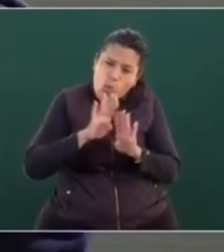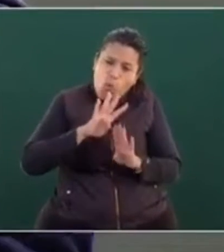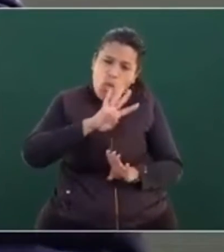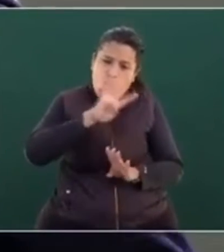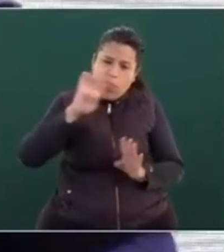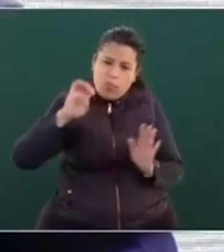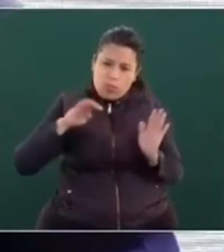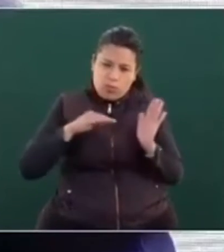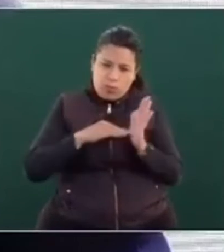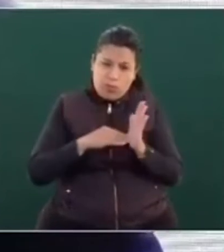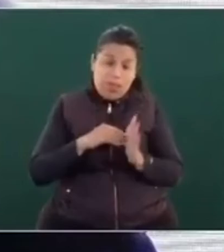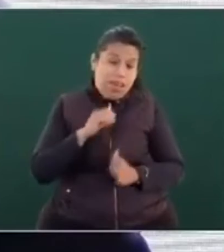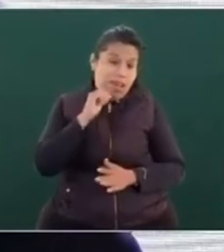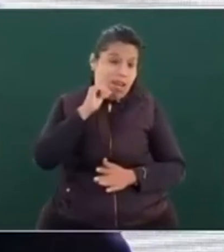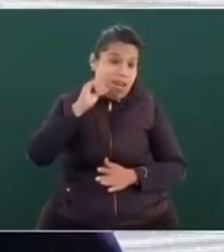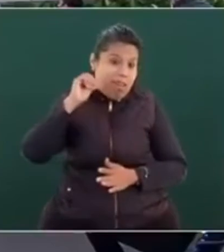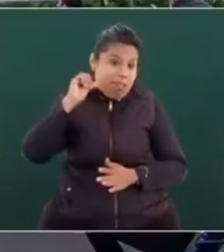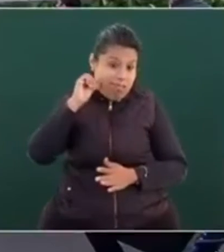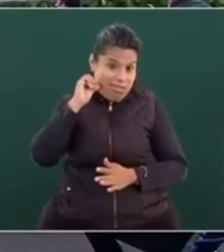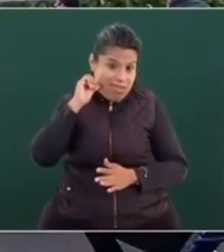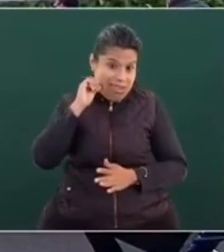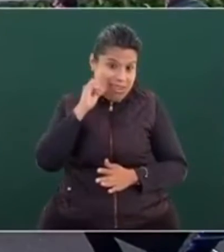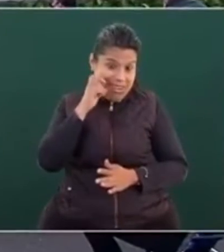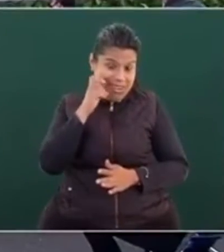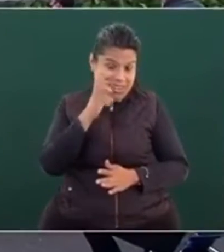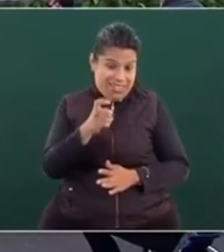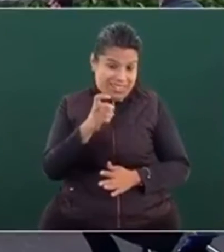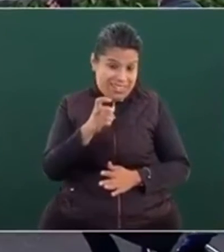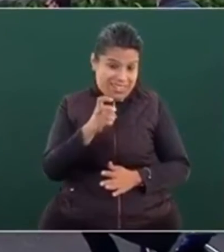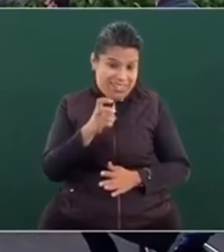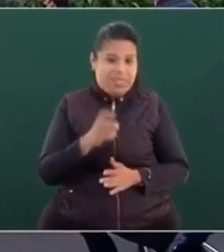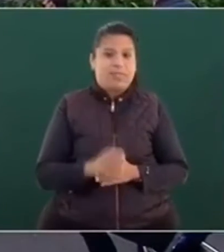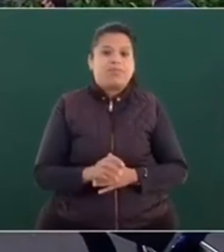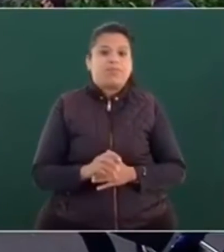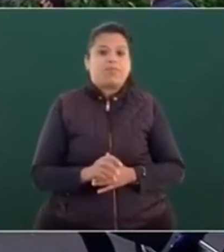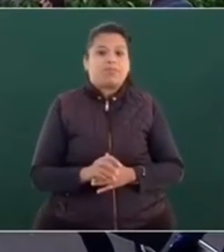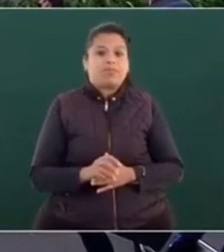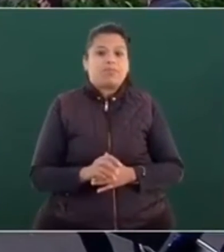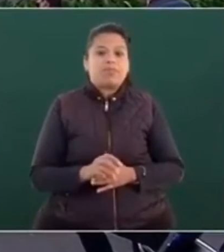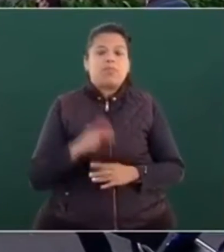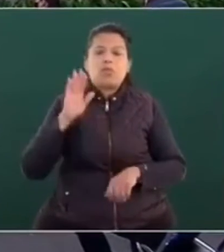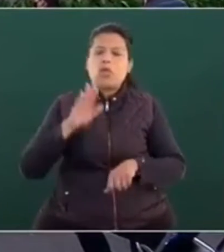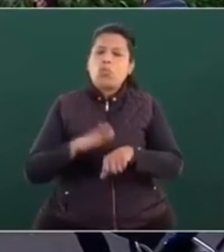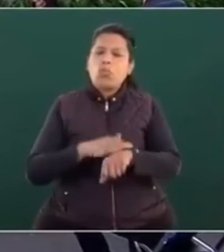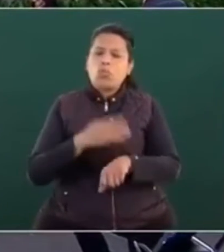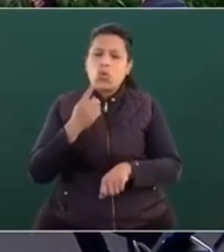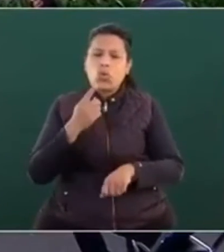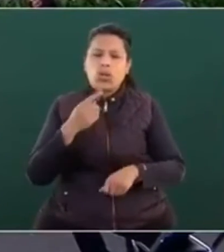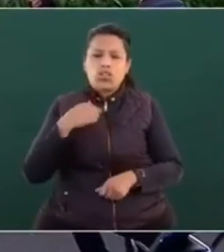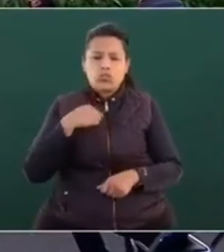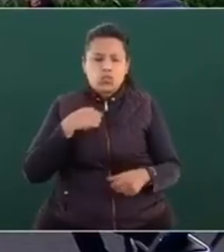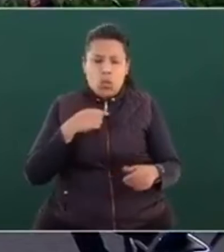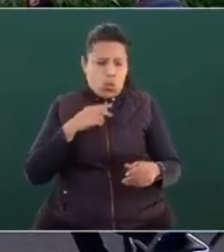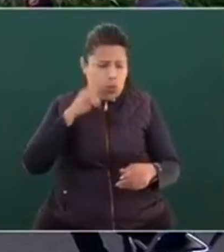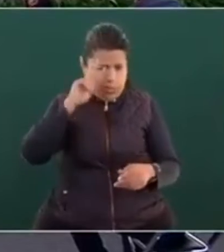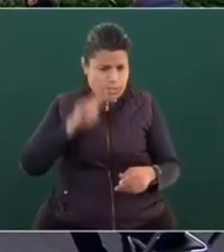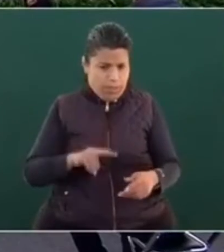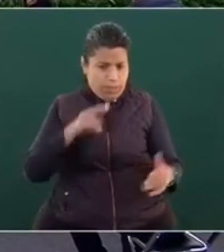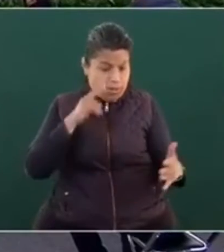Eso hasta ayer, porque no he visto el dato sobre